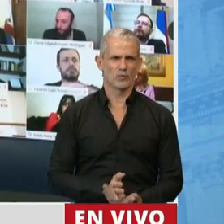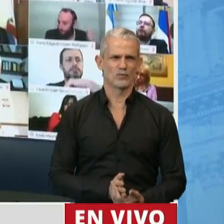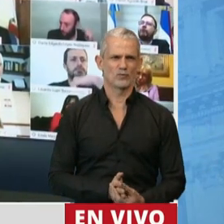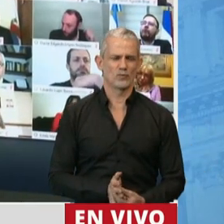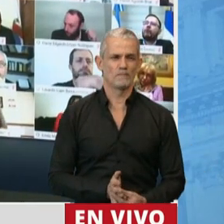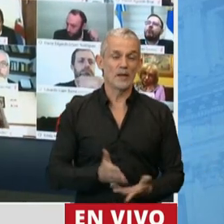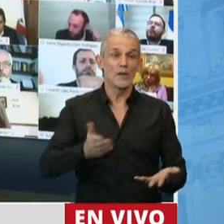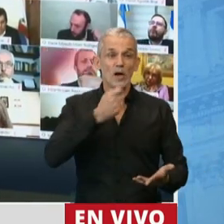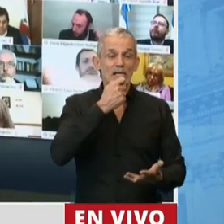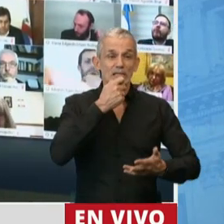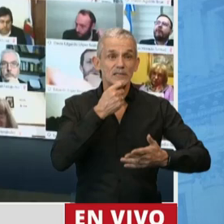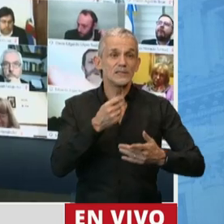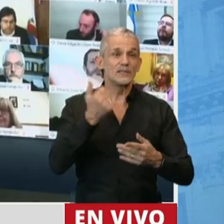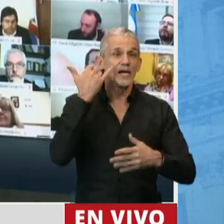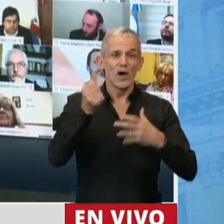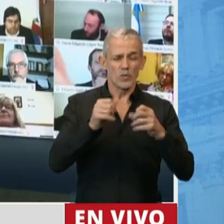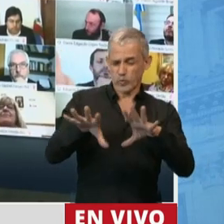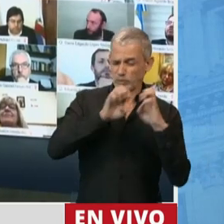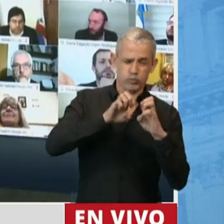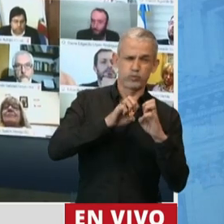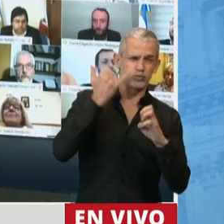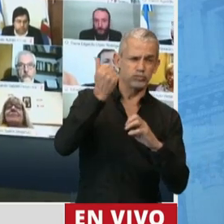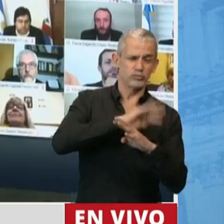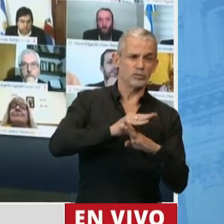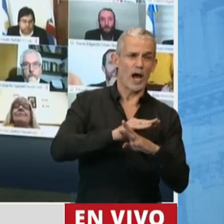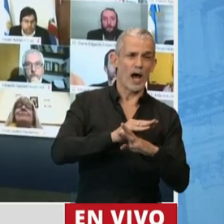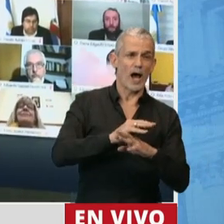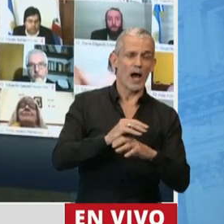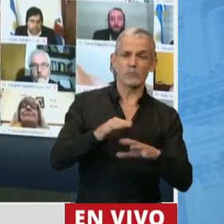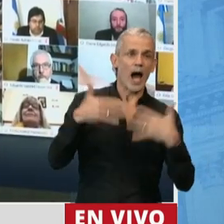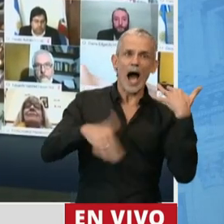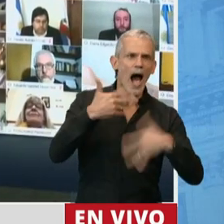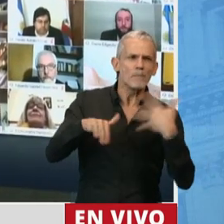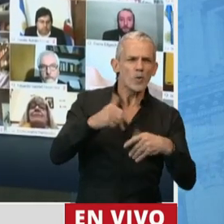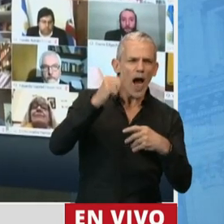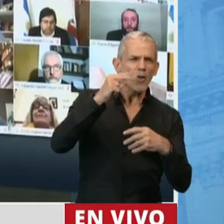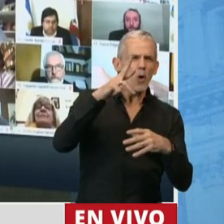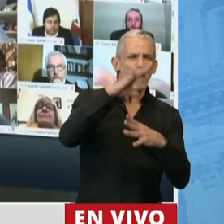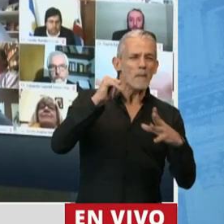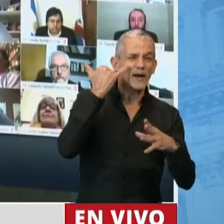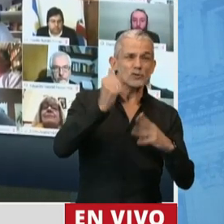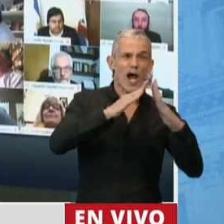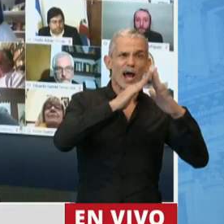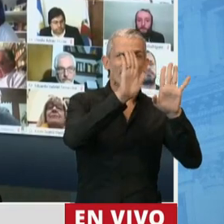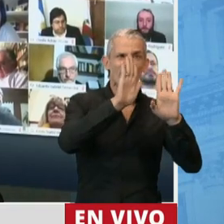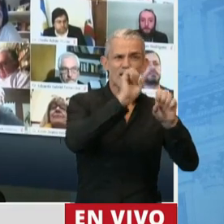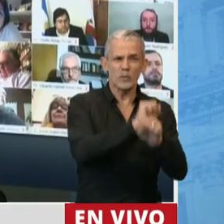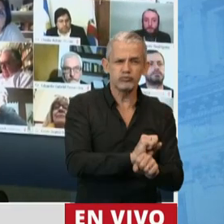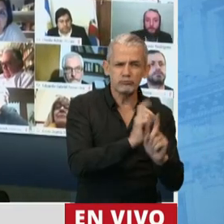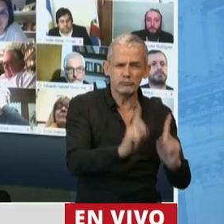de si entró tempranamente o no en la Argentina en cuarentena. En la primera etapa